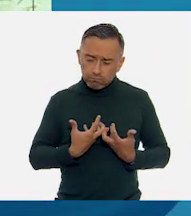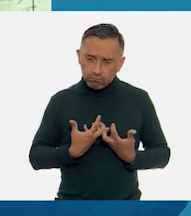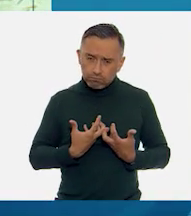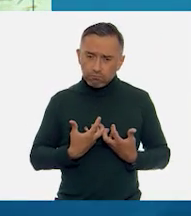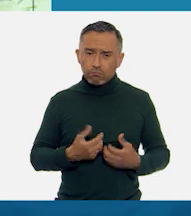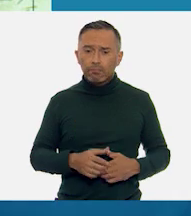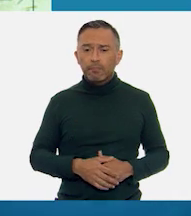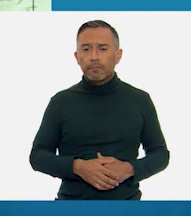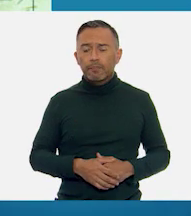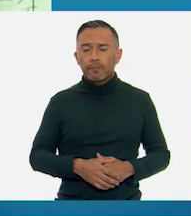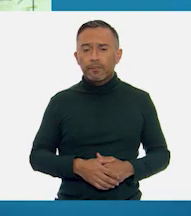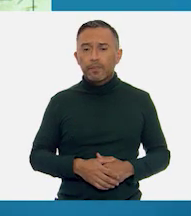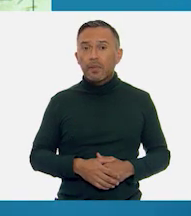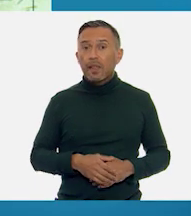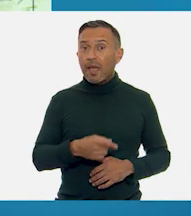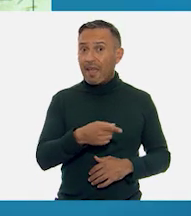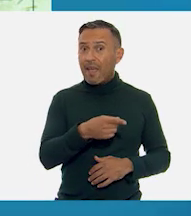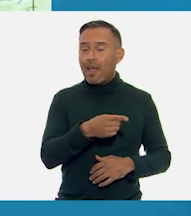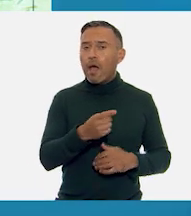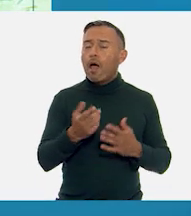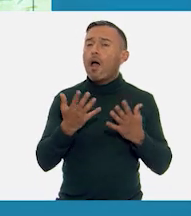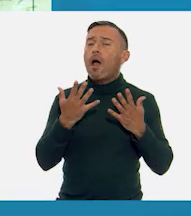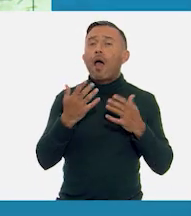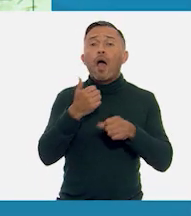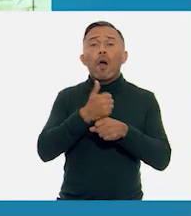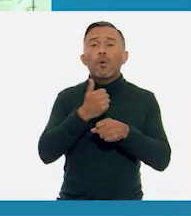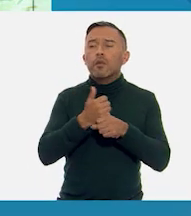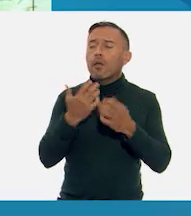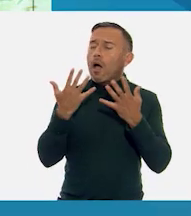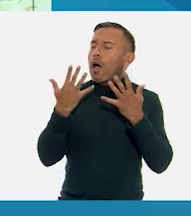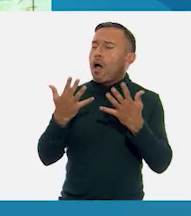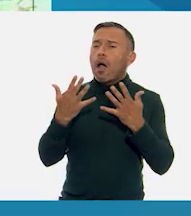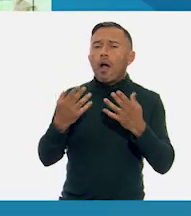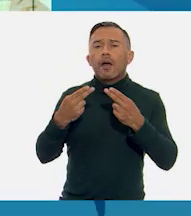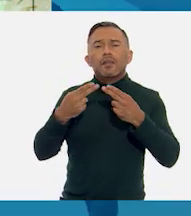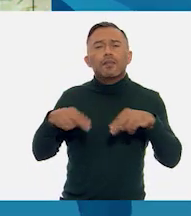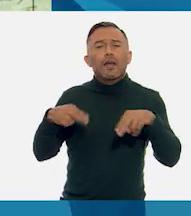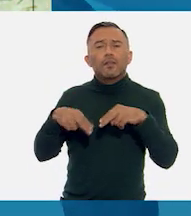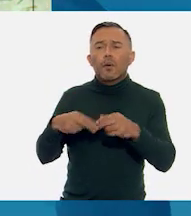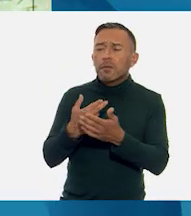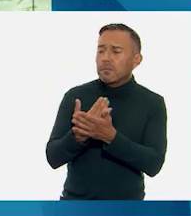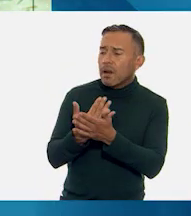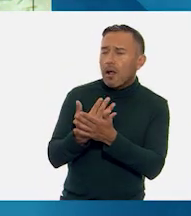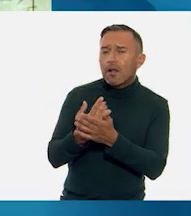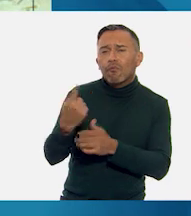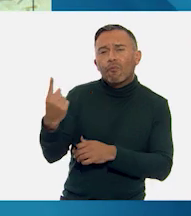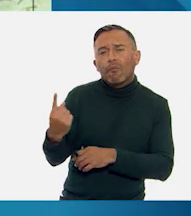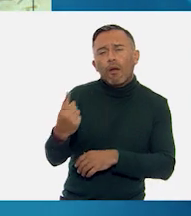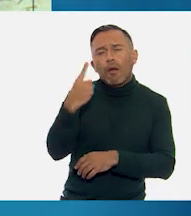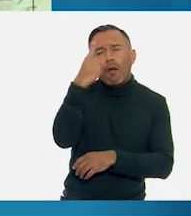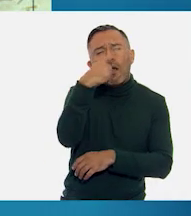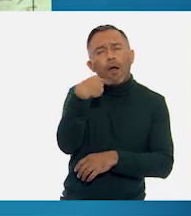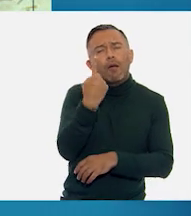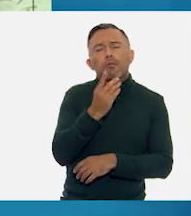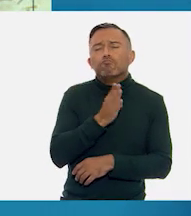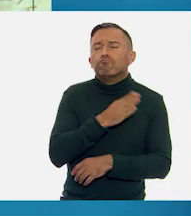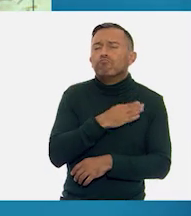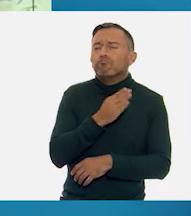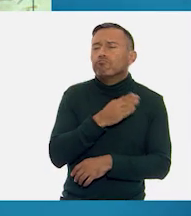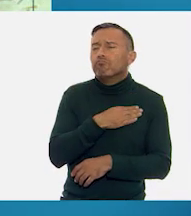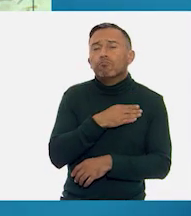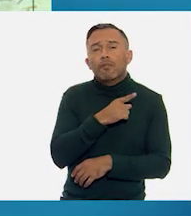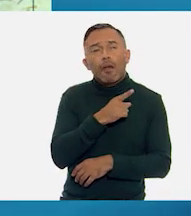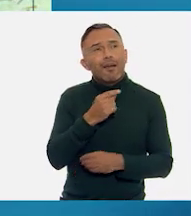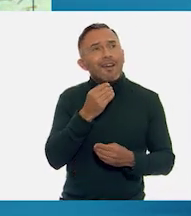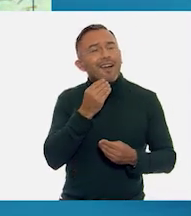A su nieto esperaba una abuelita. Con su cara bondadosa, comprendió mi alegría.